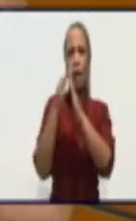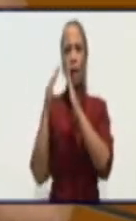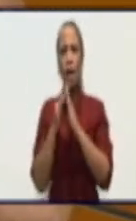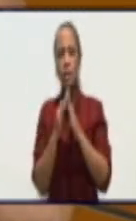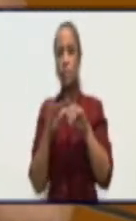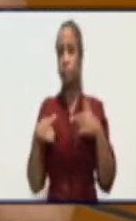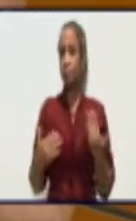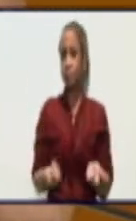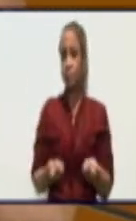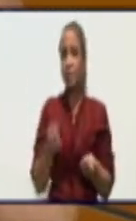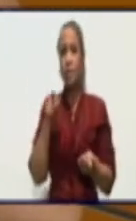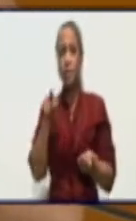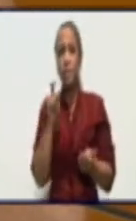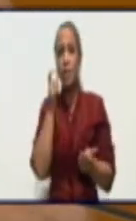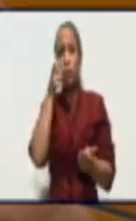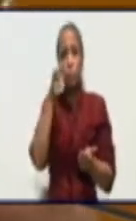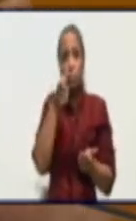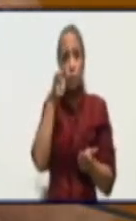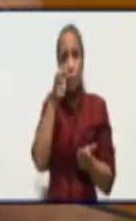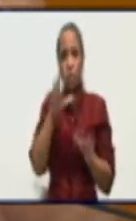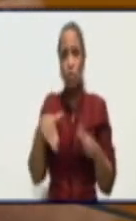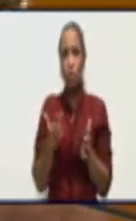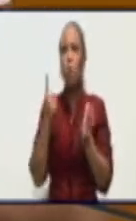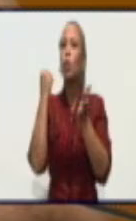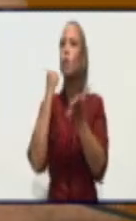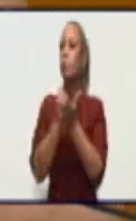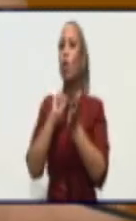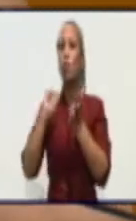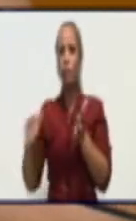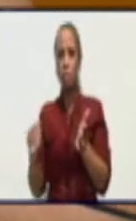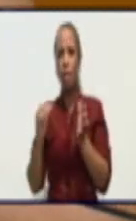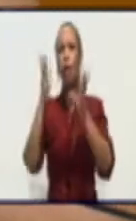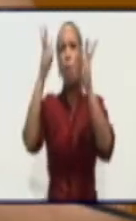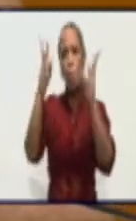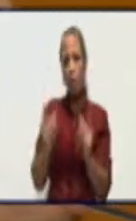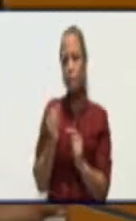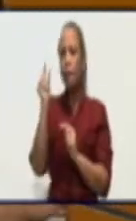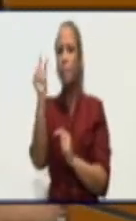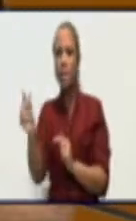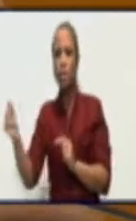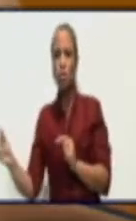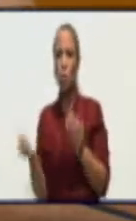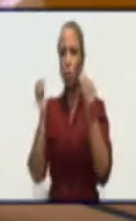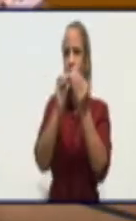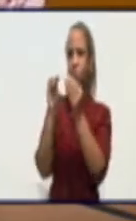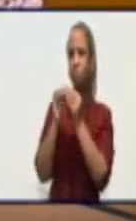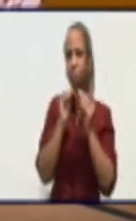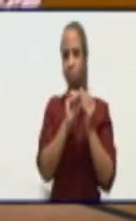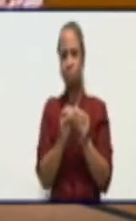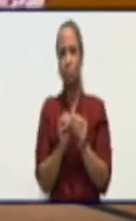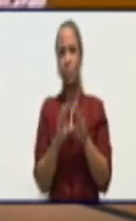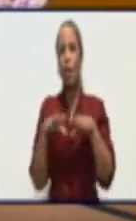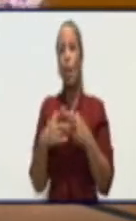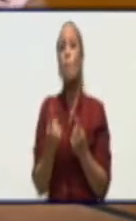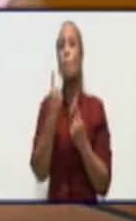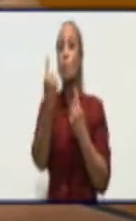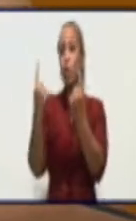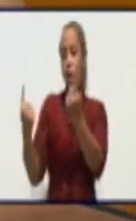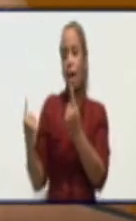de su casa si usted llega a ser sospechoso y después confirmado ¿cuántas personas no salen? Por cada paciente confirmado